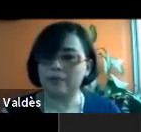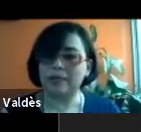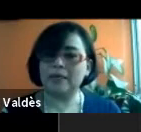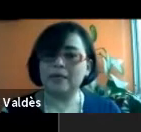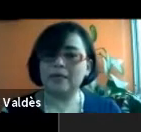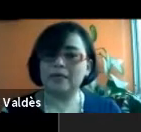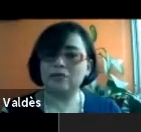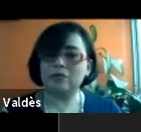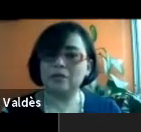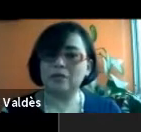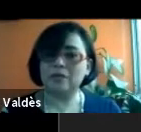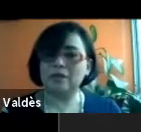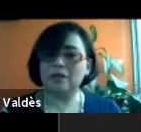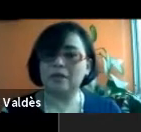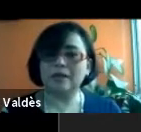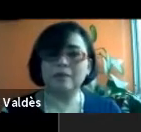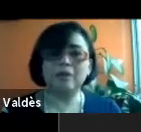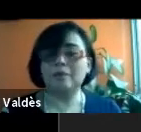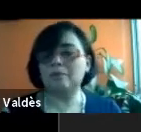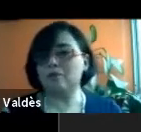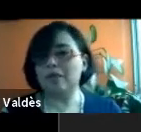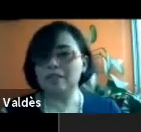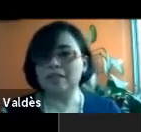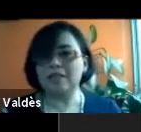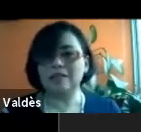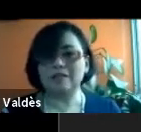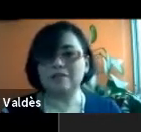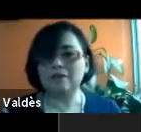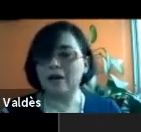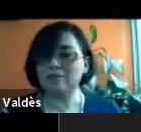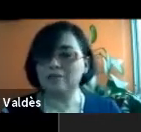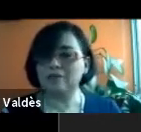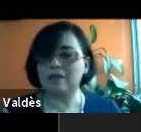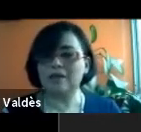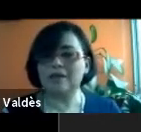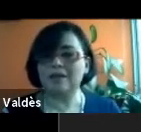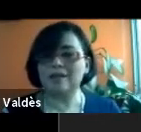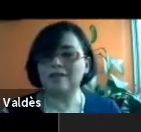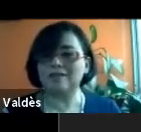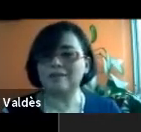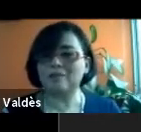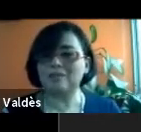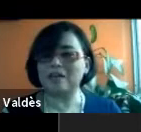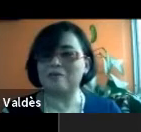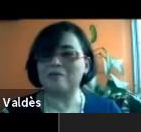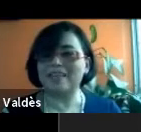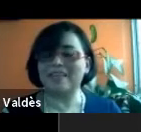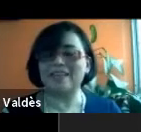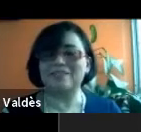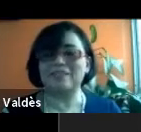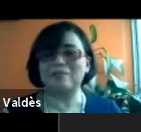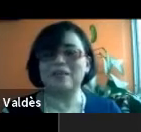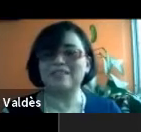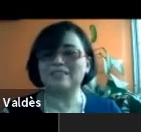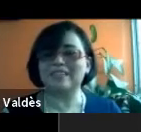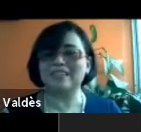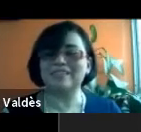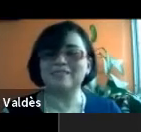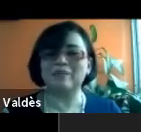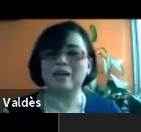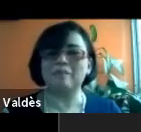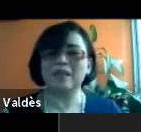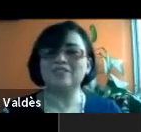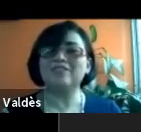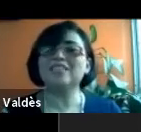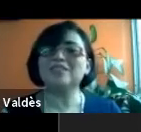del club. Y entonces, aquí, por ejemplo, con las chicas, ¿no? Clowns, que, que siempre nos acompañan en los eventos y